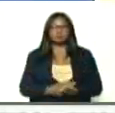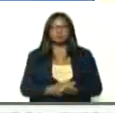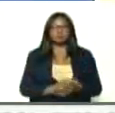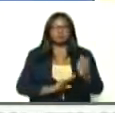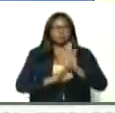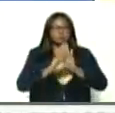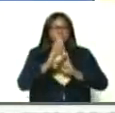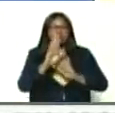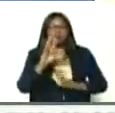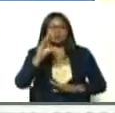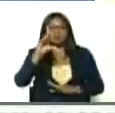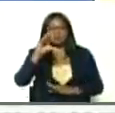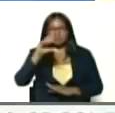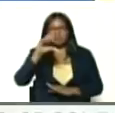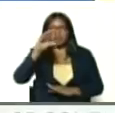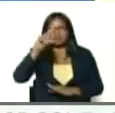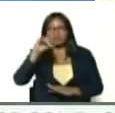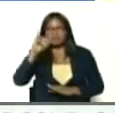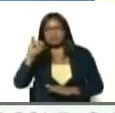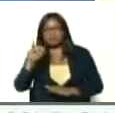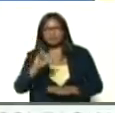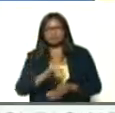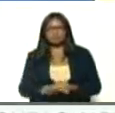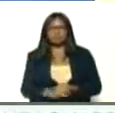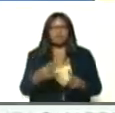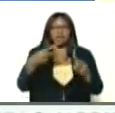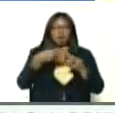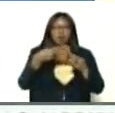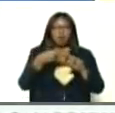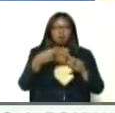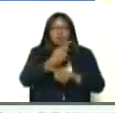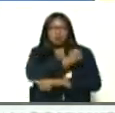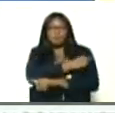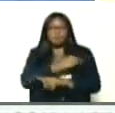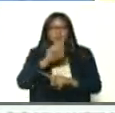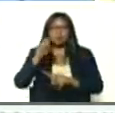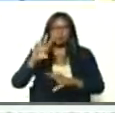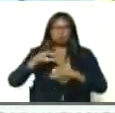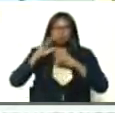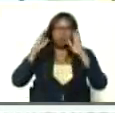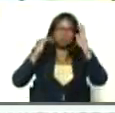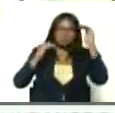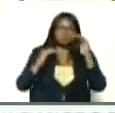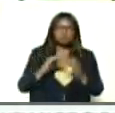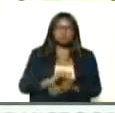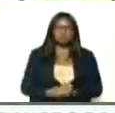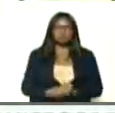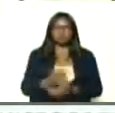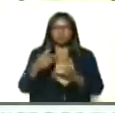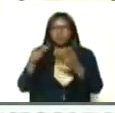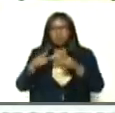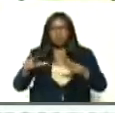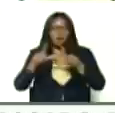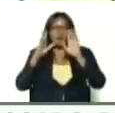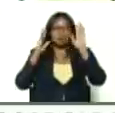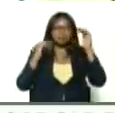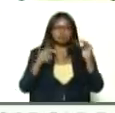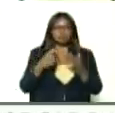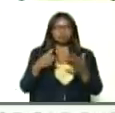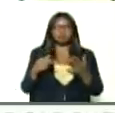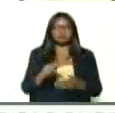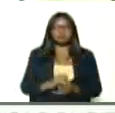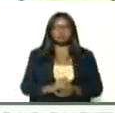en los CDI, en los hoteles hospitalarios, en el poliedro, etcétera, etcétera, va ocupando, la